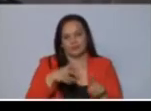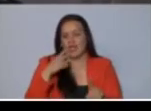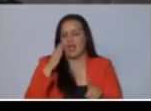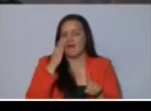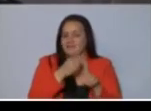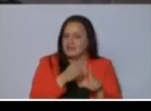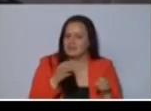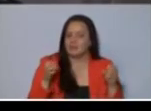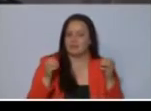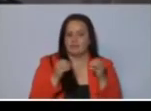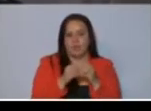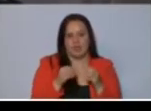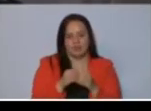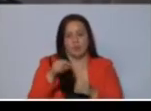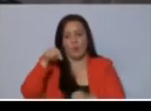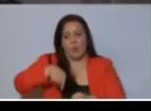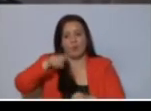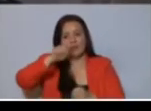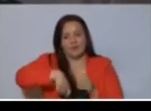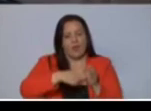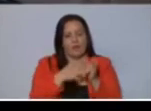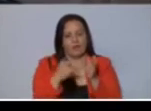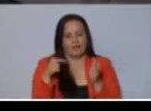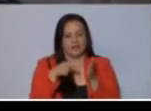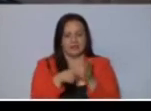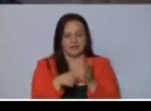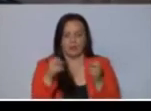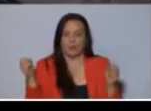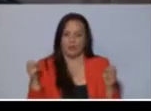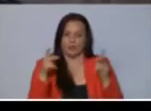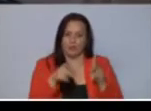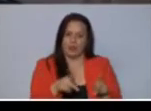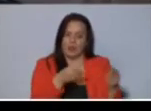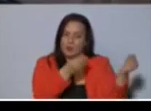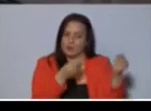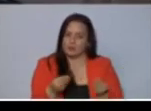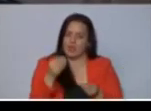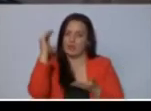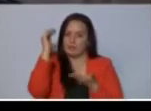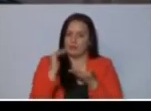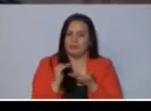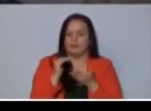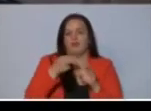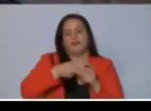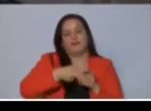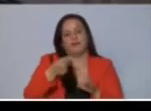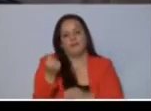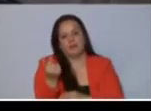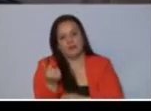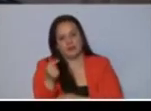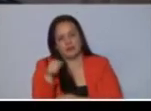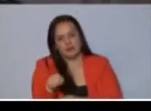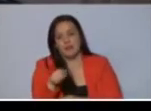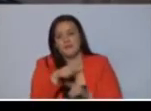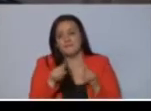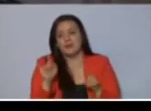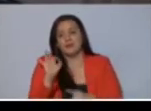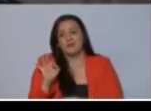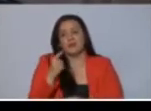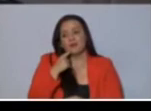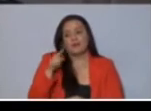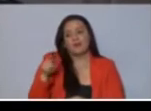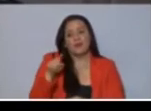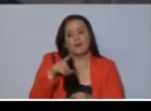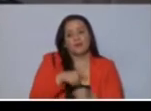oportunidad que nos da el bajo precio del petróleo, pero bien lo dijo el diputado Macís, tenemos que establecer un